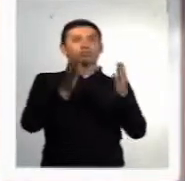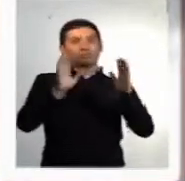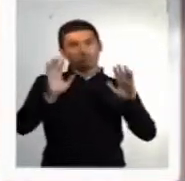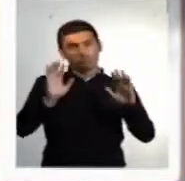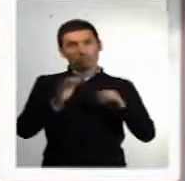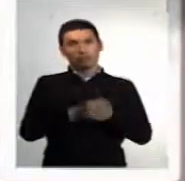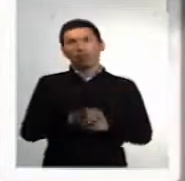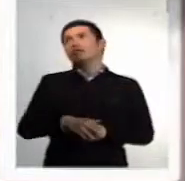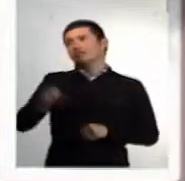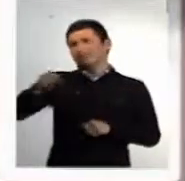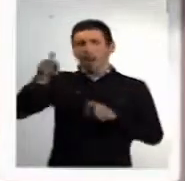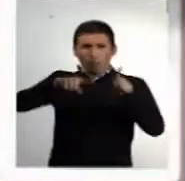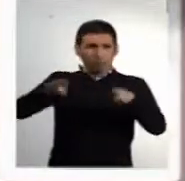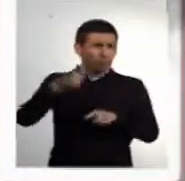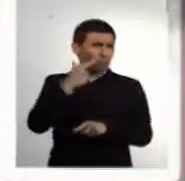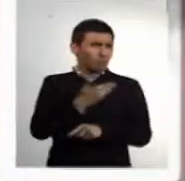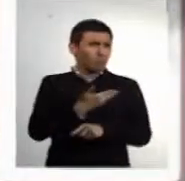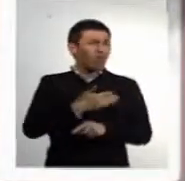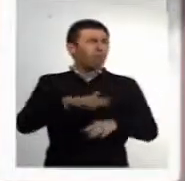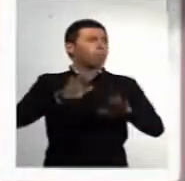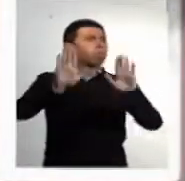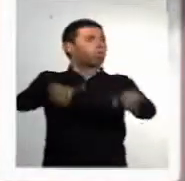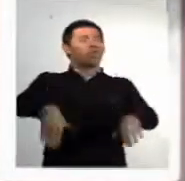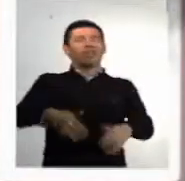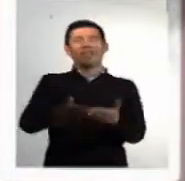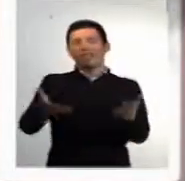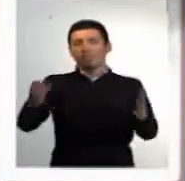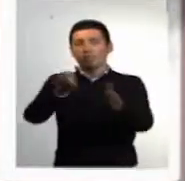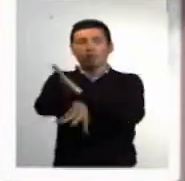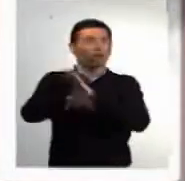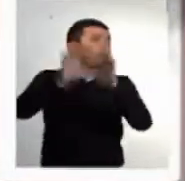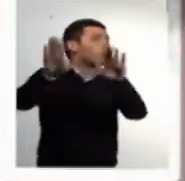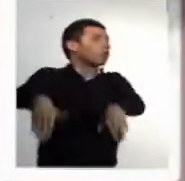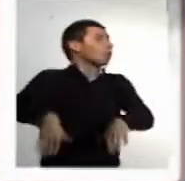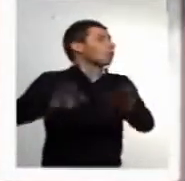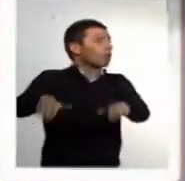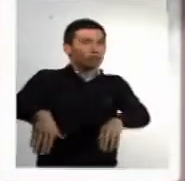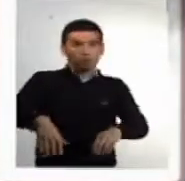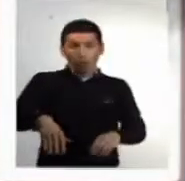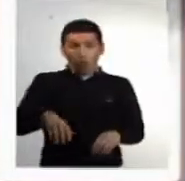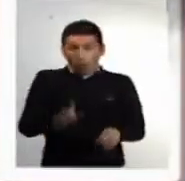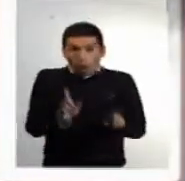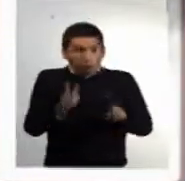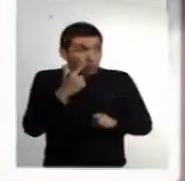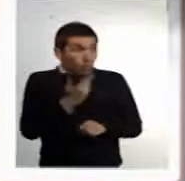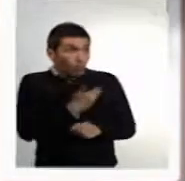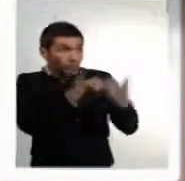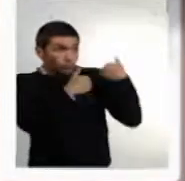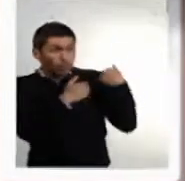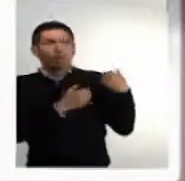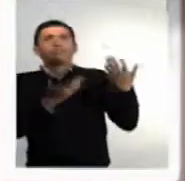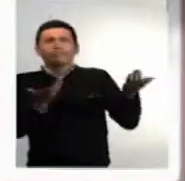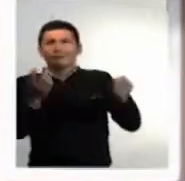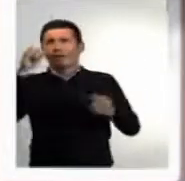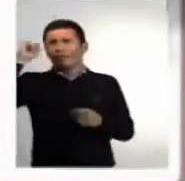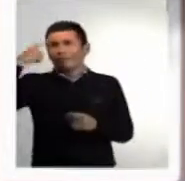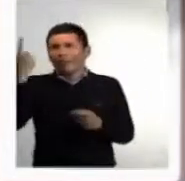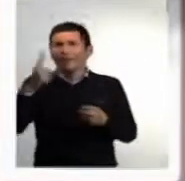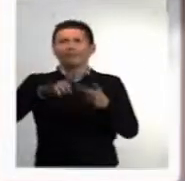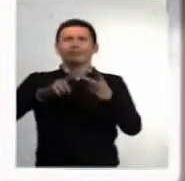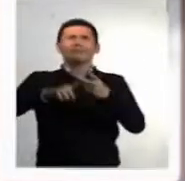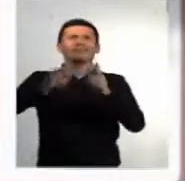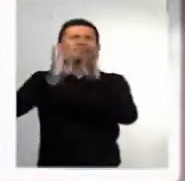Ahí sí tienes toda la razón, Lorena. Hay padres que no se interesan por este tipo de cosas, no les ponen cuidado. Y no solamente responsabilidad de los padres, del